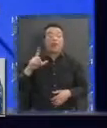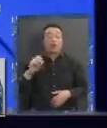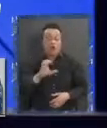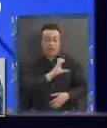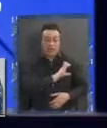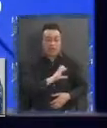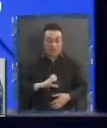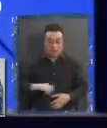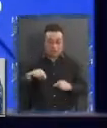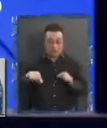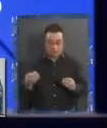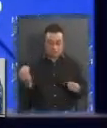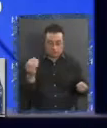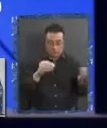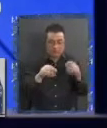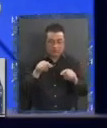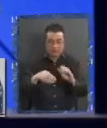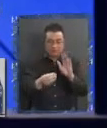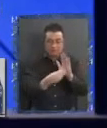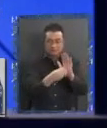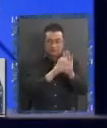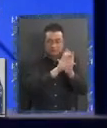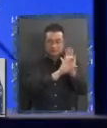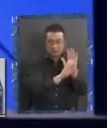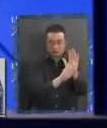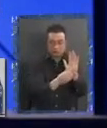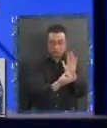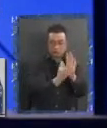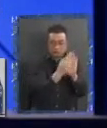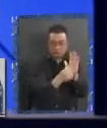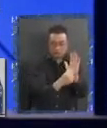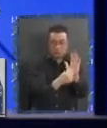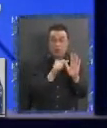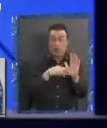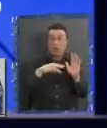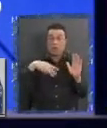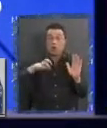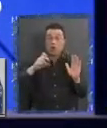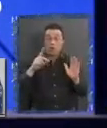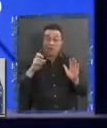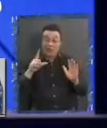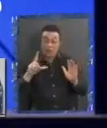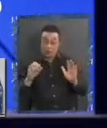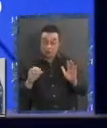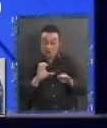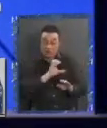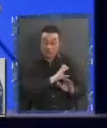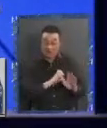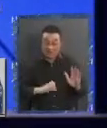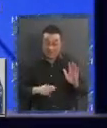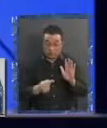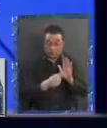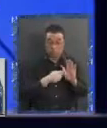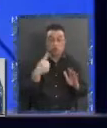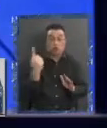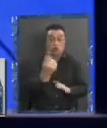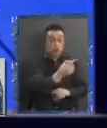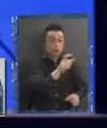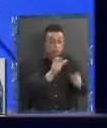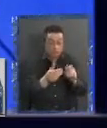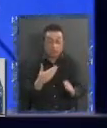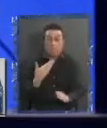diseñado en este borrador. El modelo de Estado que nosotros hemos diseñado y que la gente ha pedido es